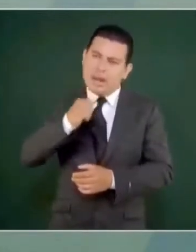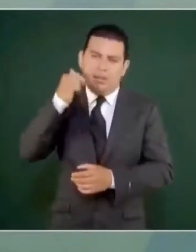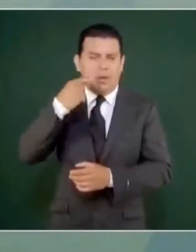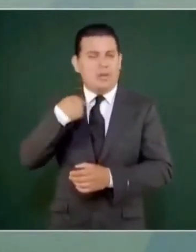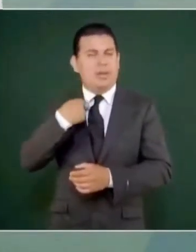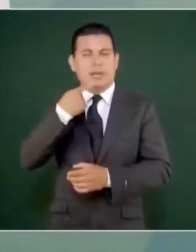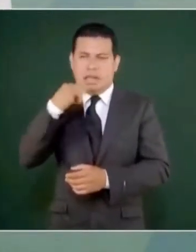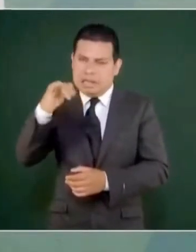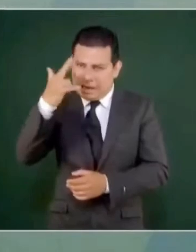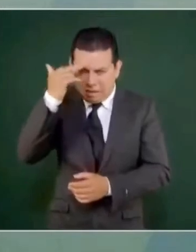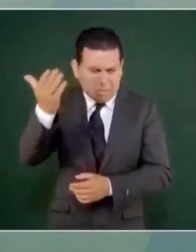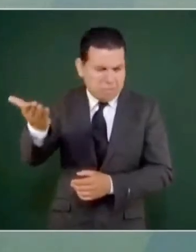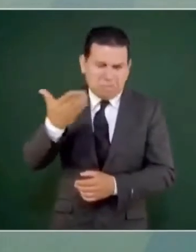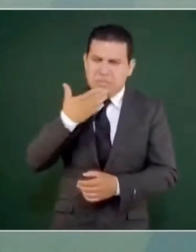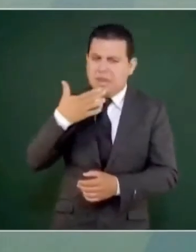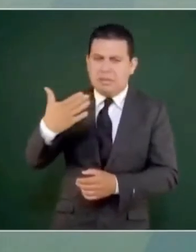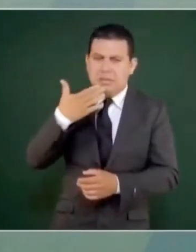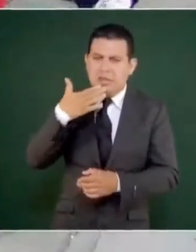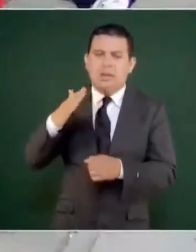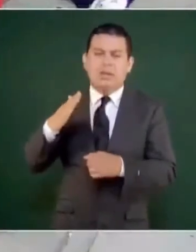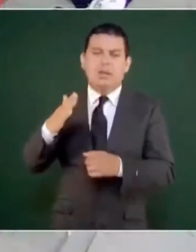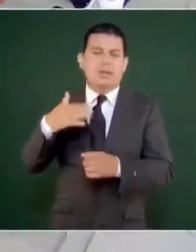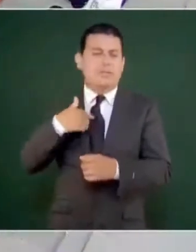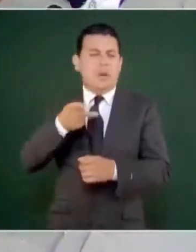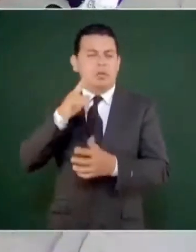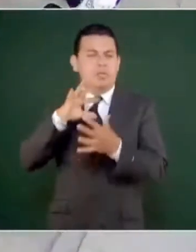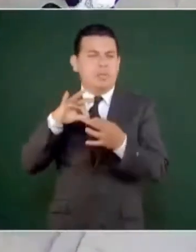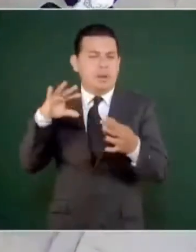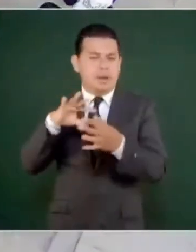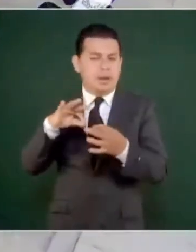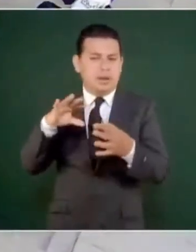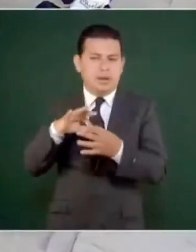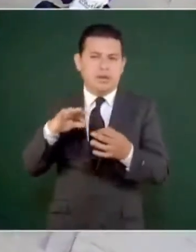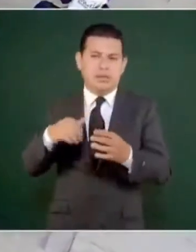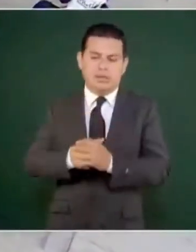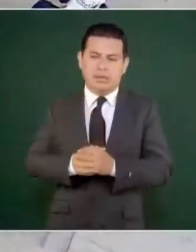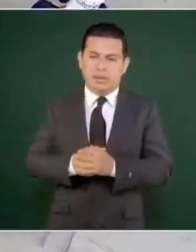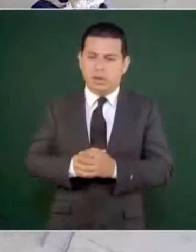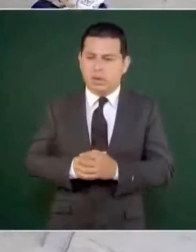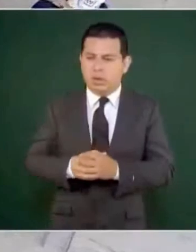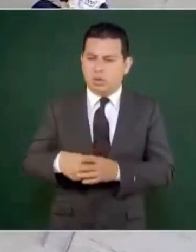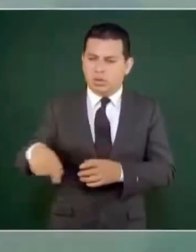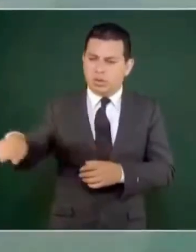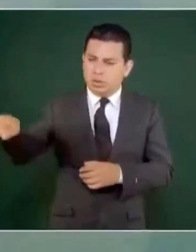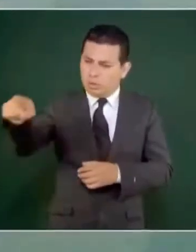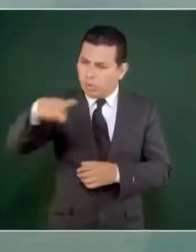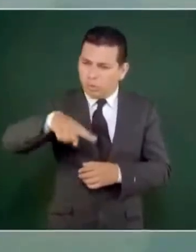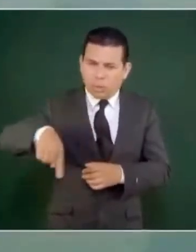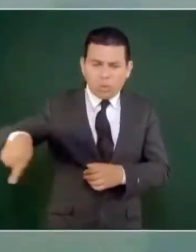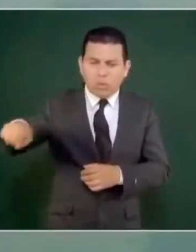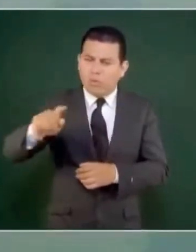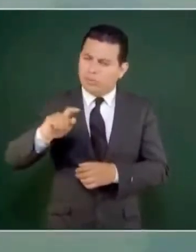dos cosas. Primero,